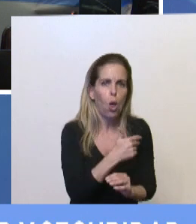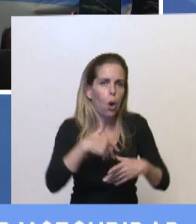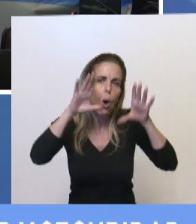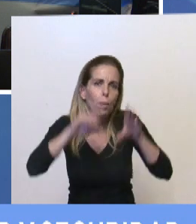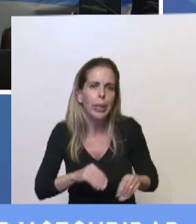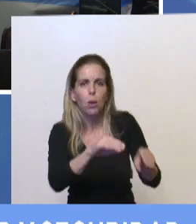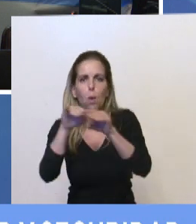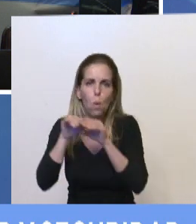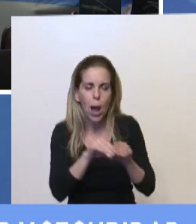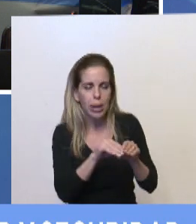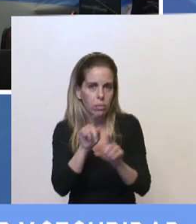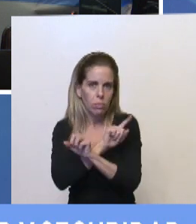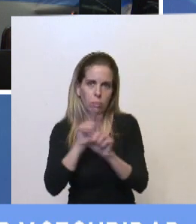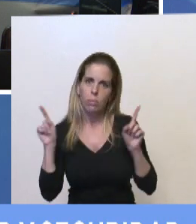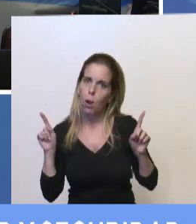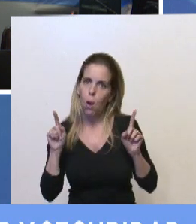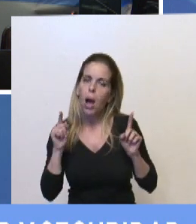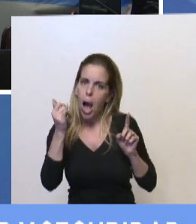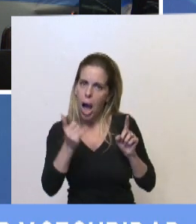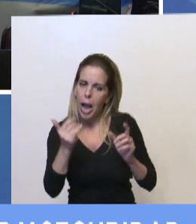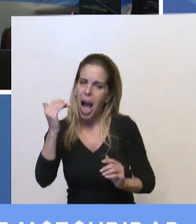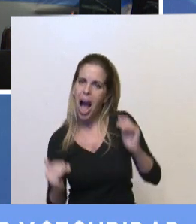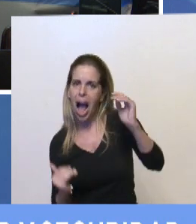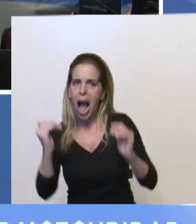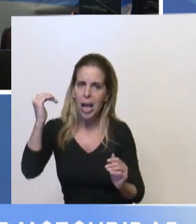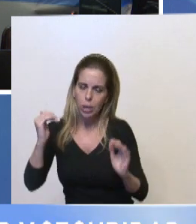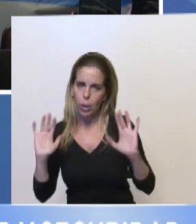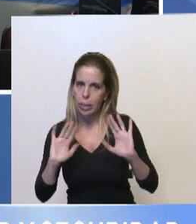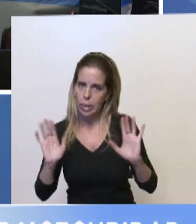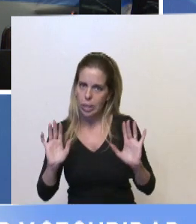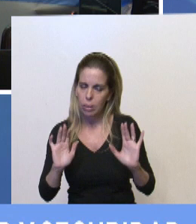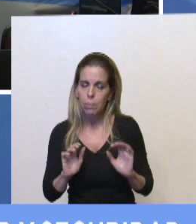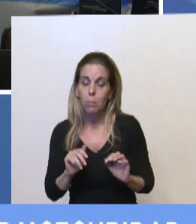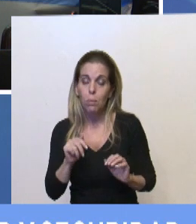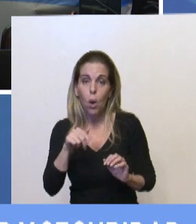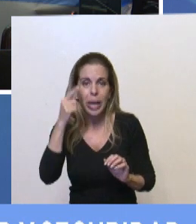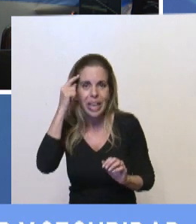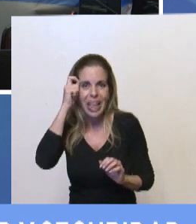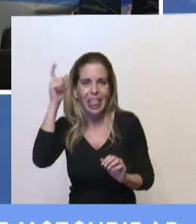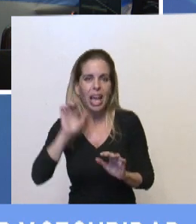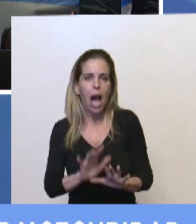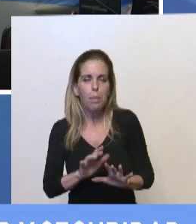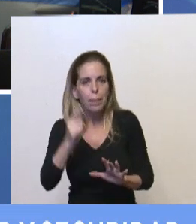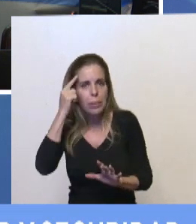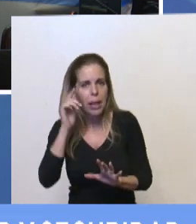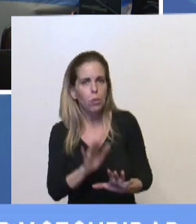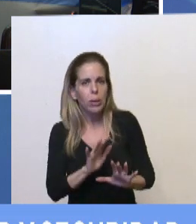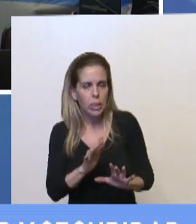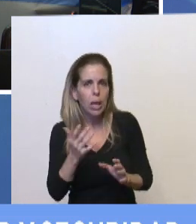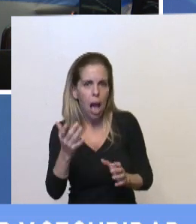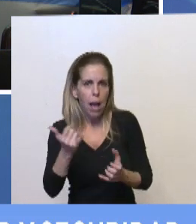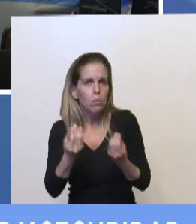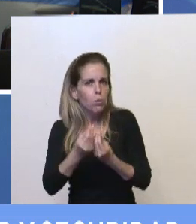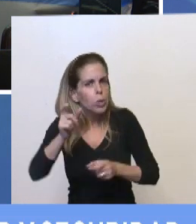con esa percepción de que de ese lado solamente está la razón. Porque hoy con esa percepción estamos dejando afuera